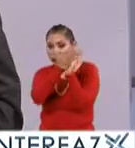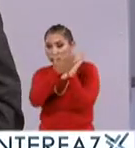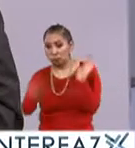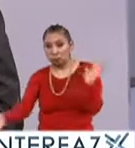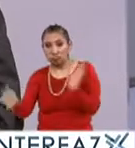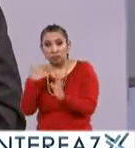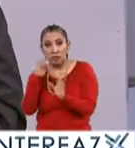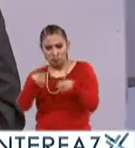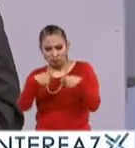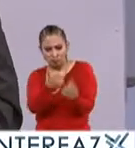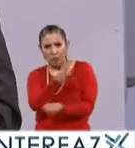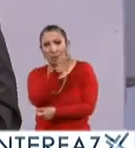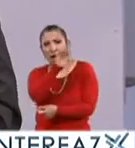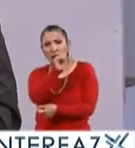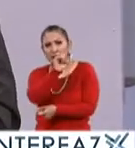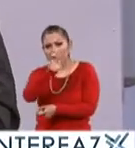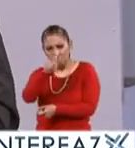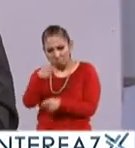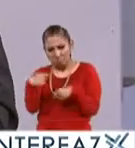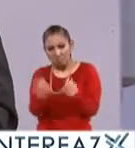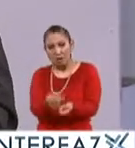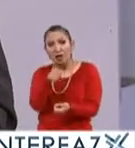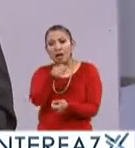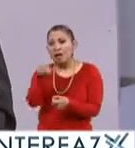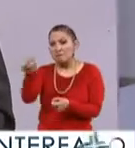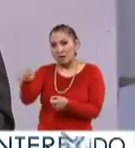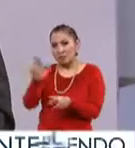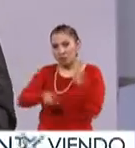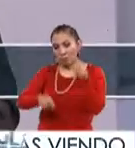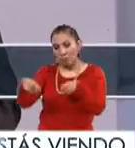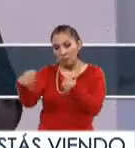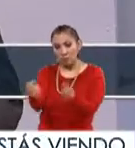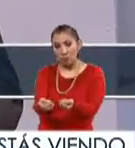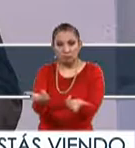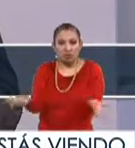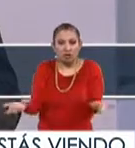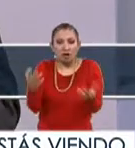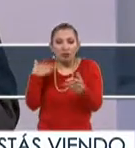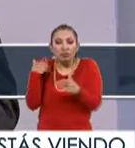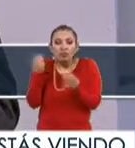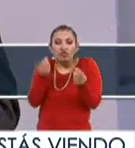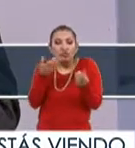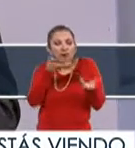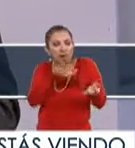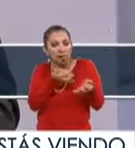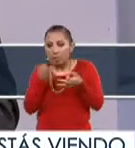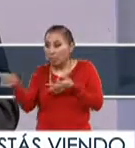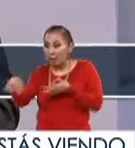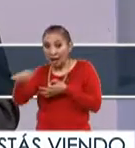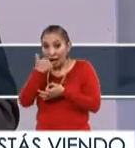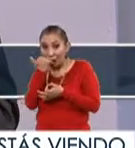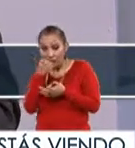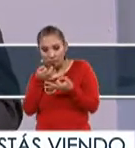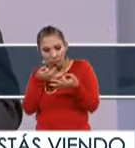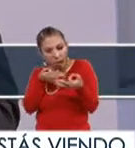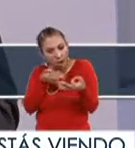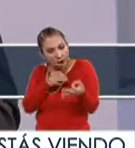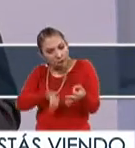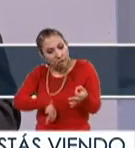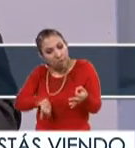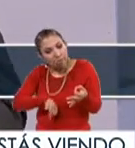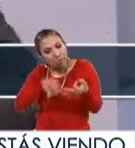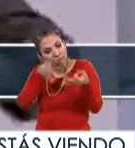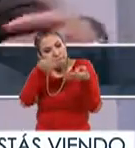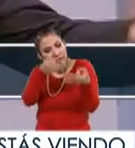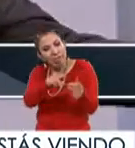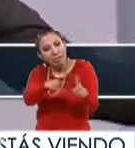periodo, becados por la Secretaría de Educación Pública y por la misma normal. Entonces, la oferta que nosotros les ofrecemos a los muchachos tiene que